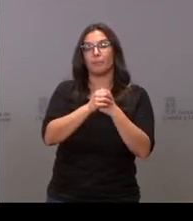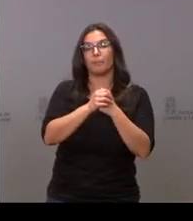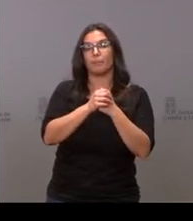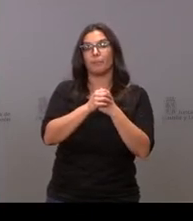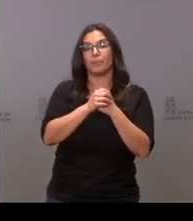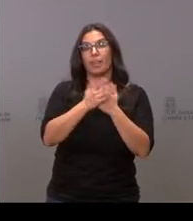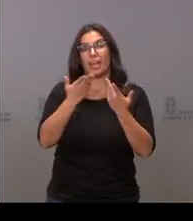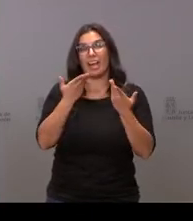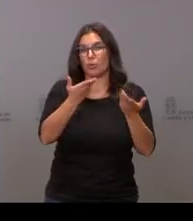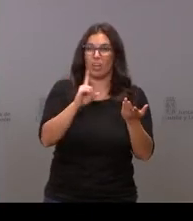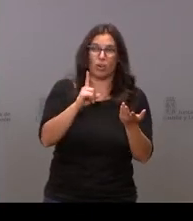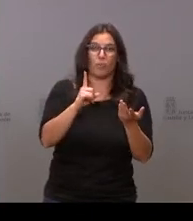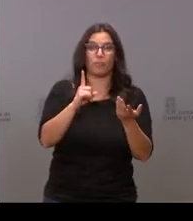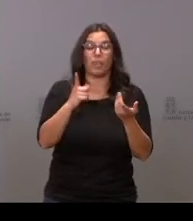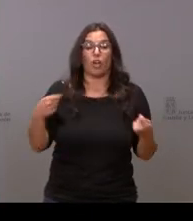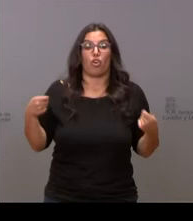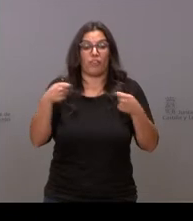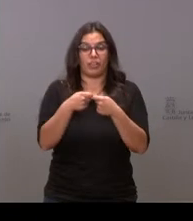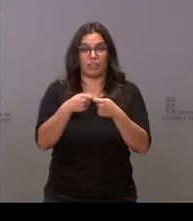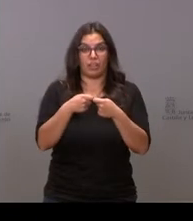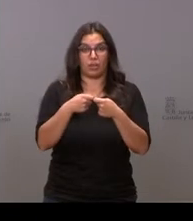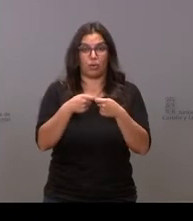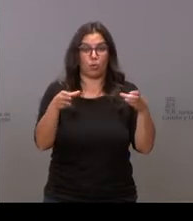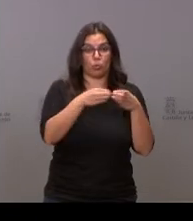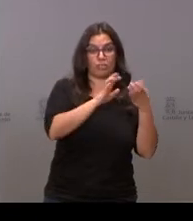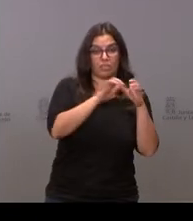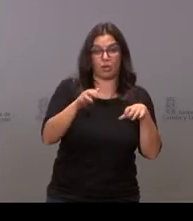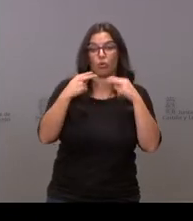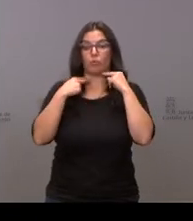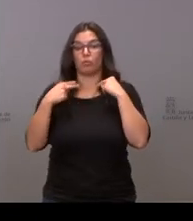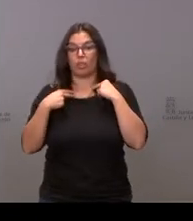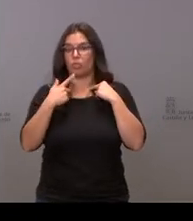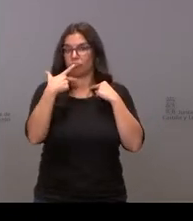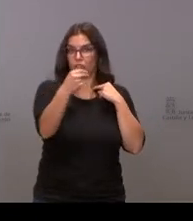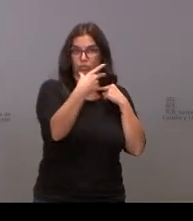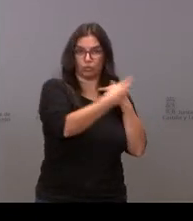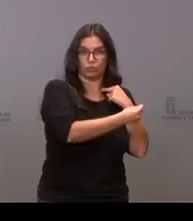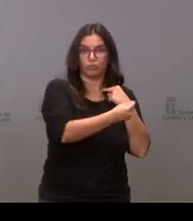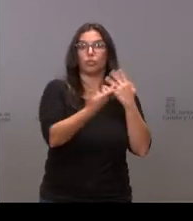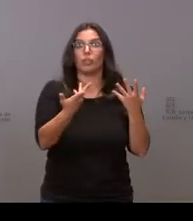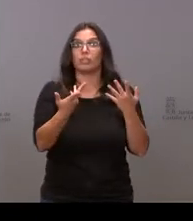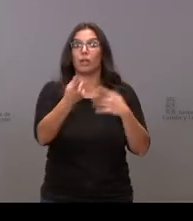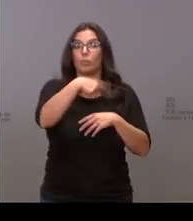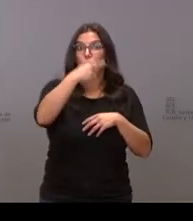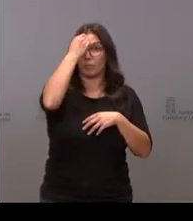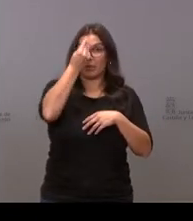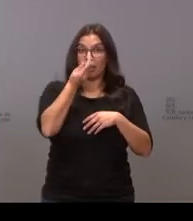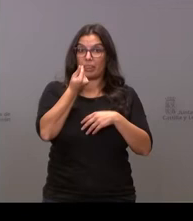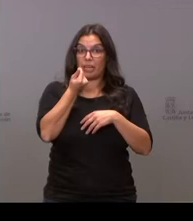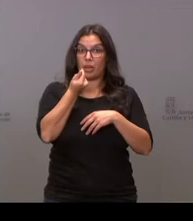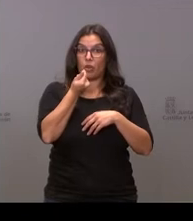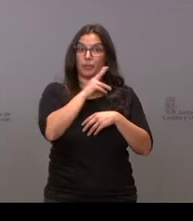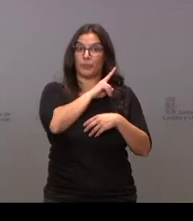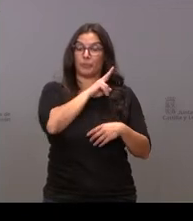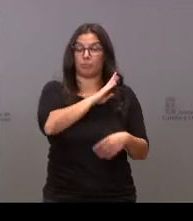digamos la ayuda no la cofinanciación de la Junta y creo de la Diputación no sé qué se va a hacer con ese dinero que pensaban destinar a